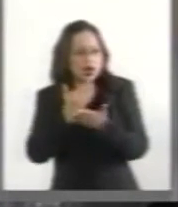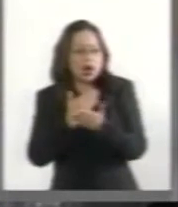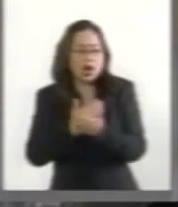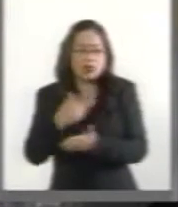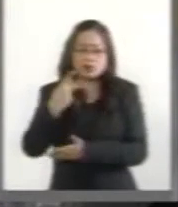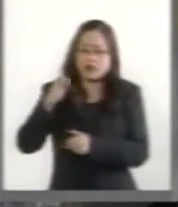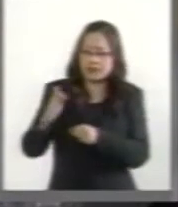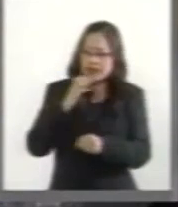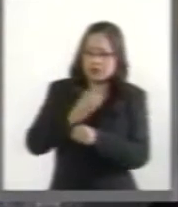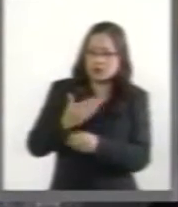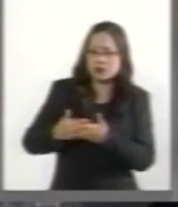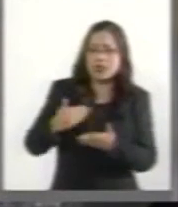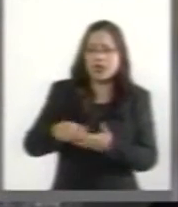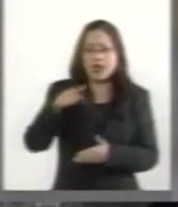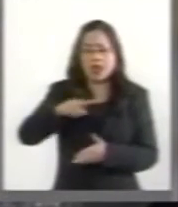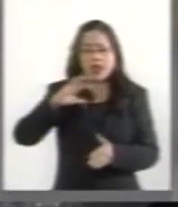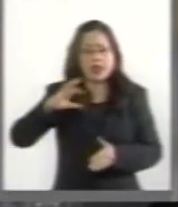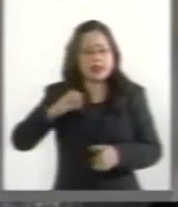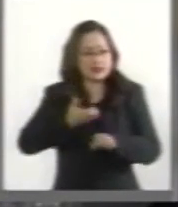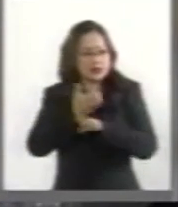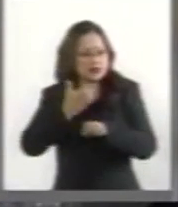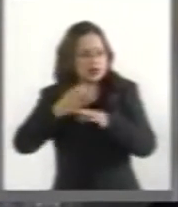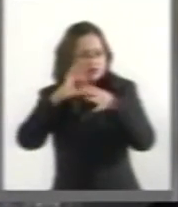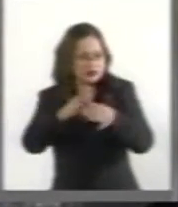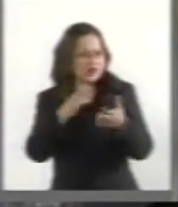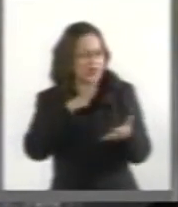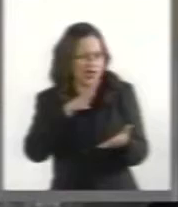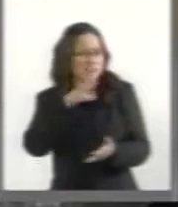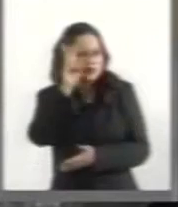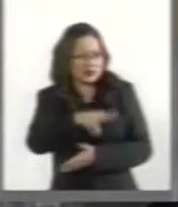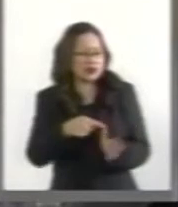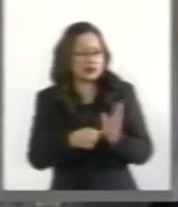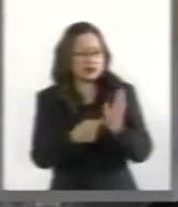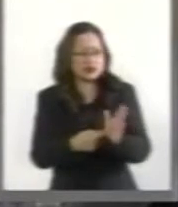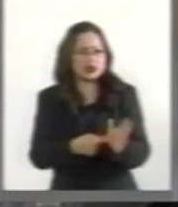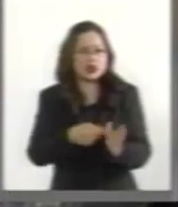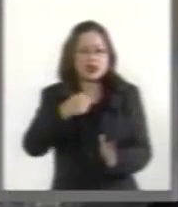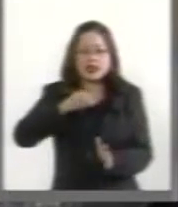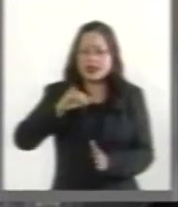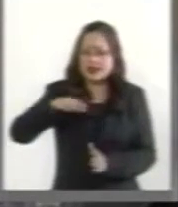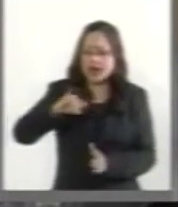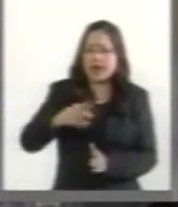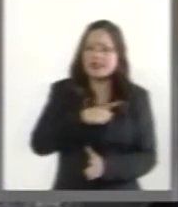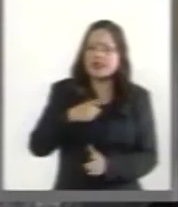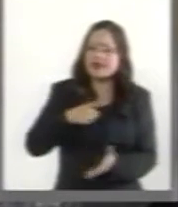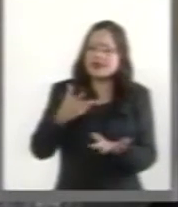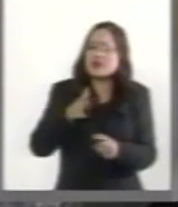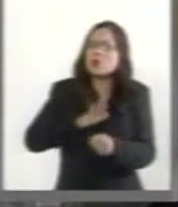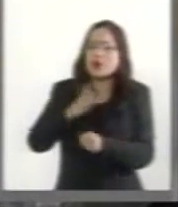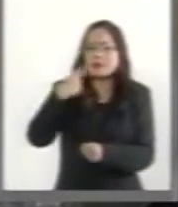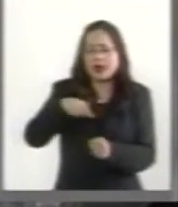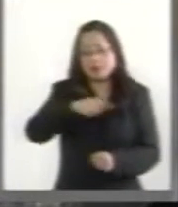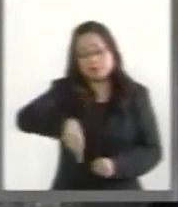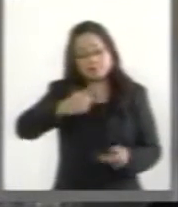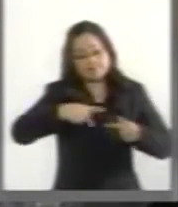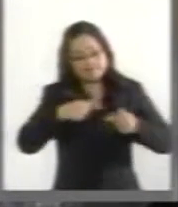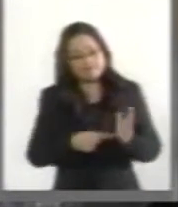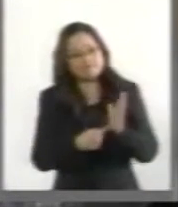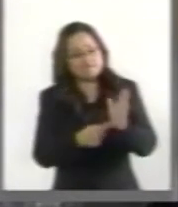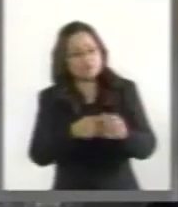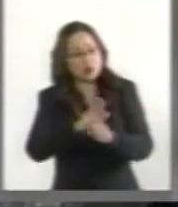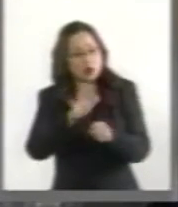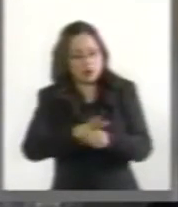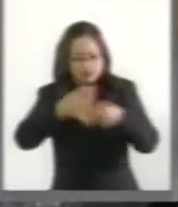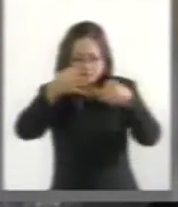federación y las entidades federativas? ¿Qué medidas debe tomar ese instituto para garantizar a la ciudadanía el conocimiento